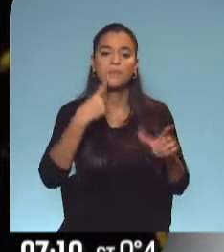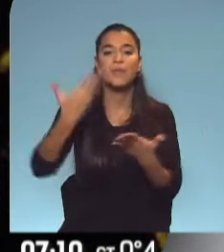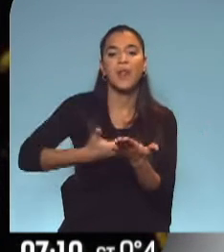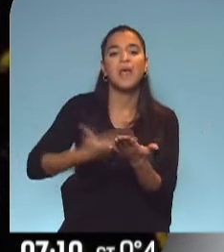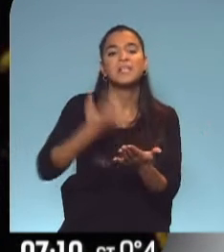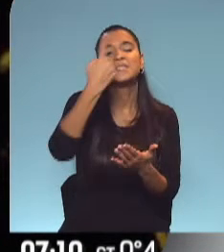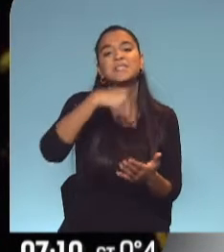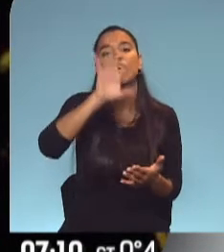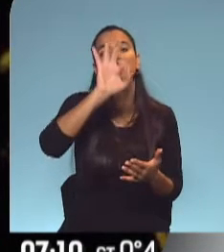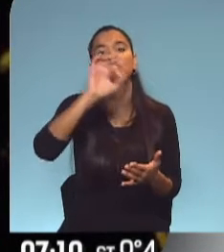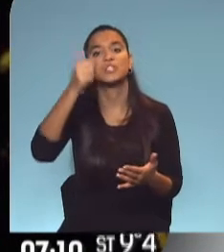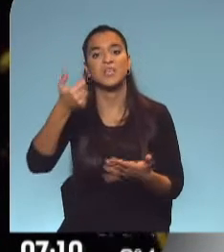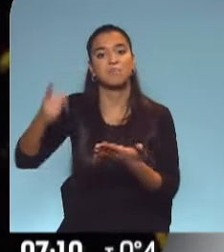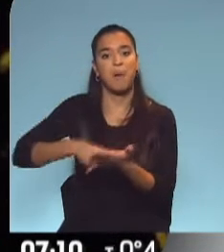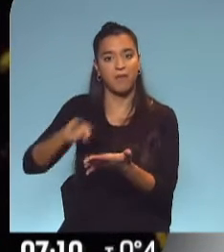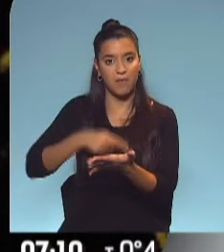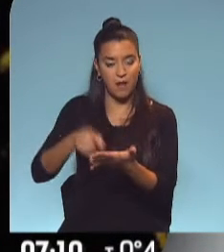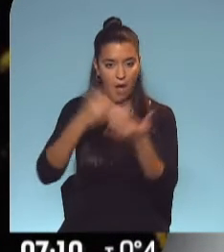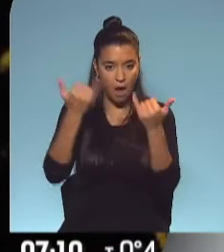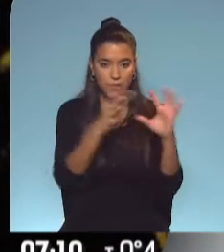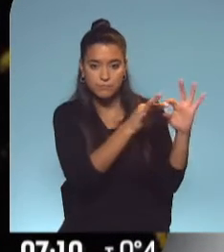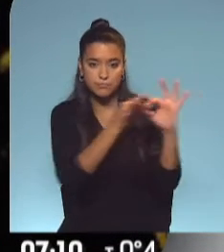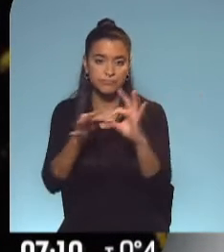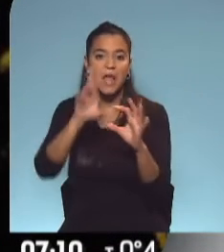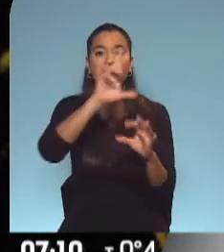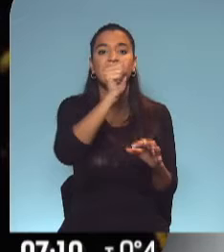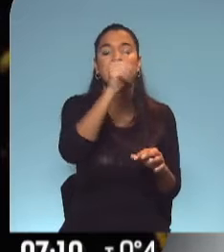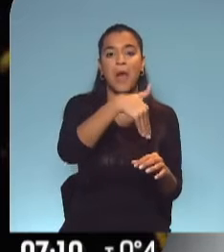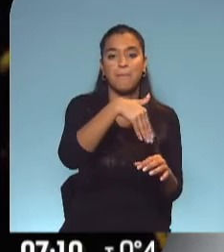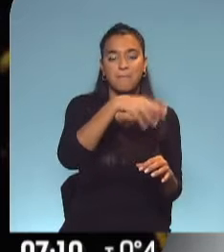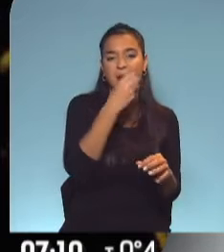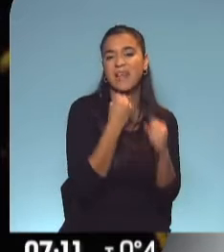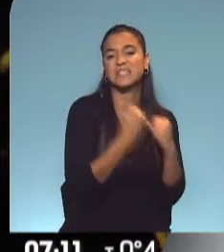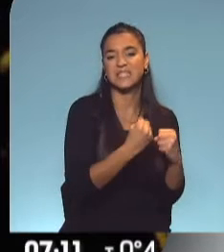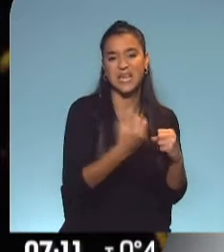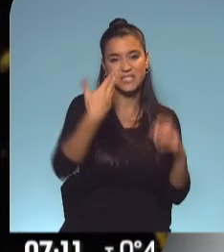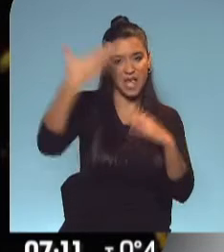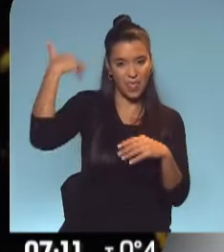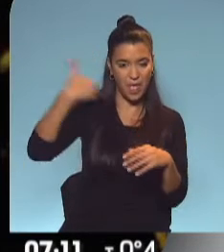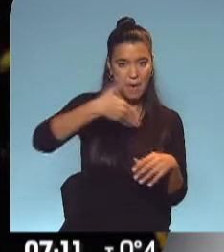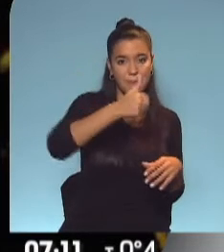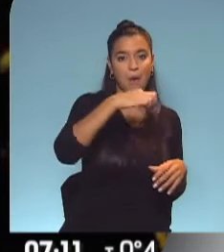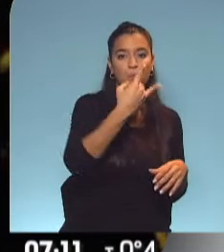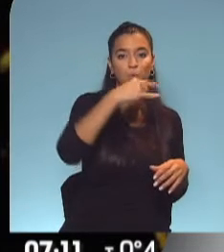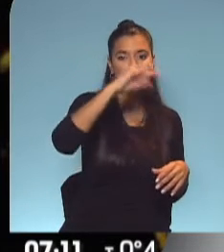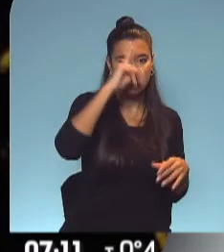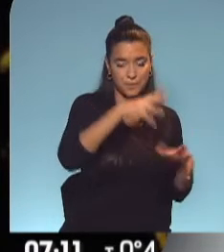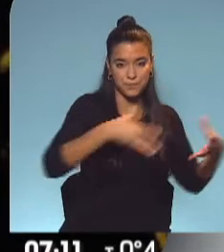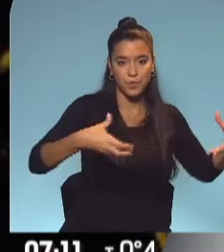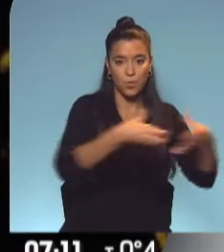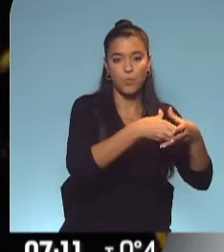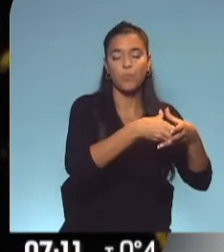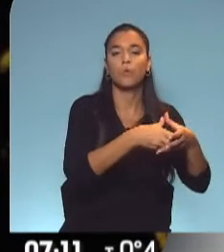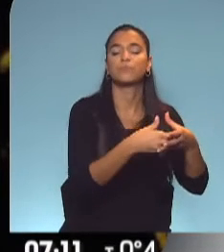106 páginas. Vincula a la RAM, la Resistencia Ancestral Mapuche, un grupo definido